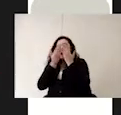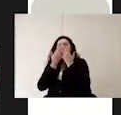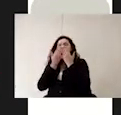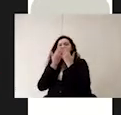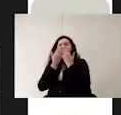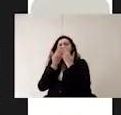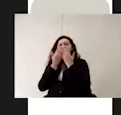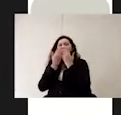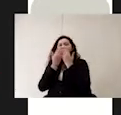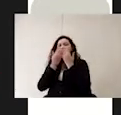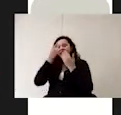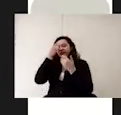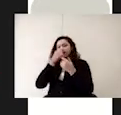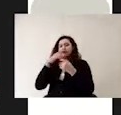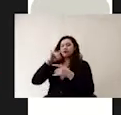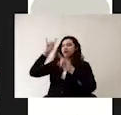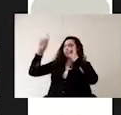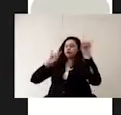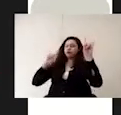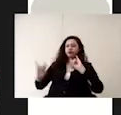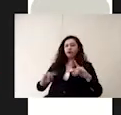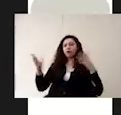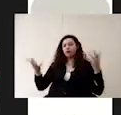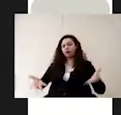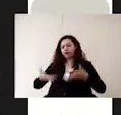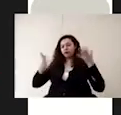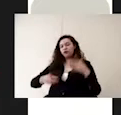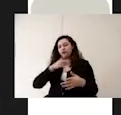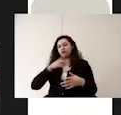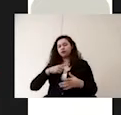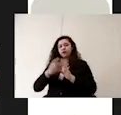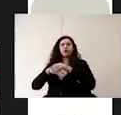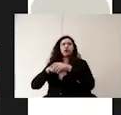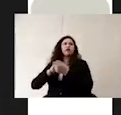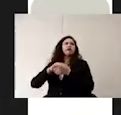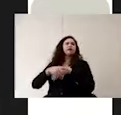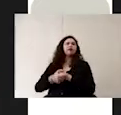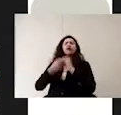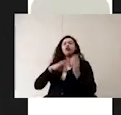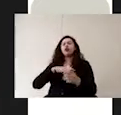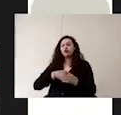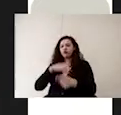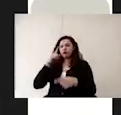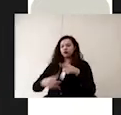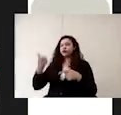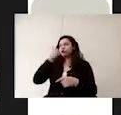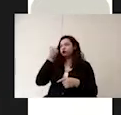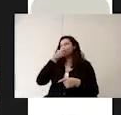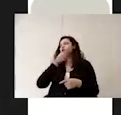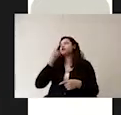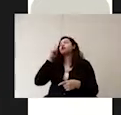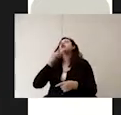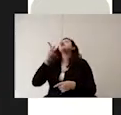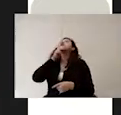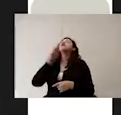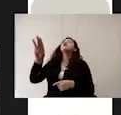apoyándonos de la señal ética se debe promover el lavado o desinfección de manos de alumnas alumnos madres